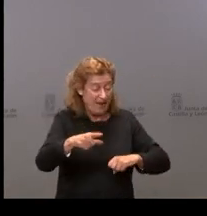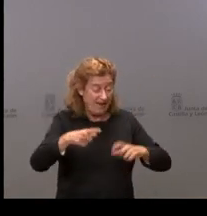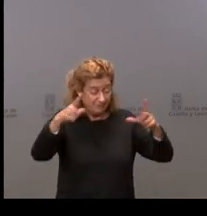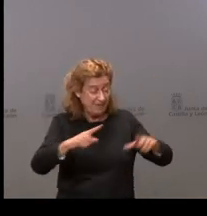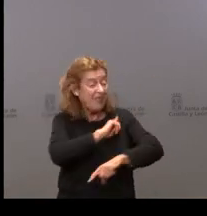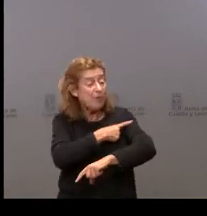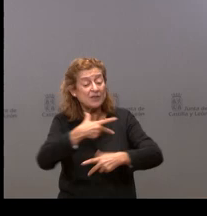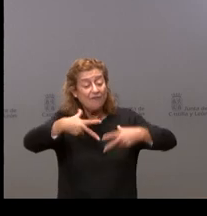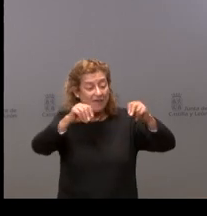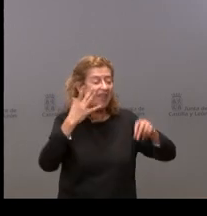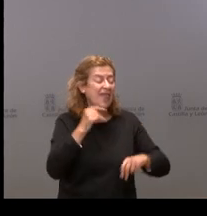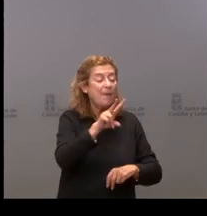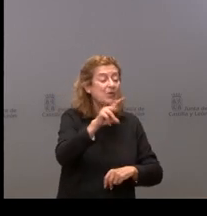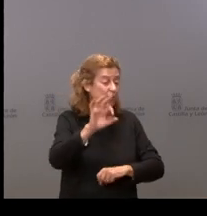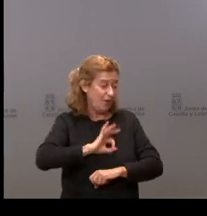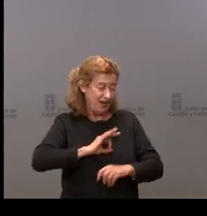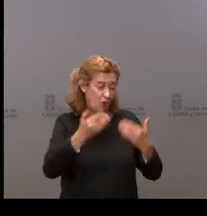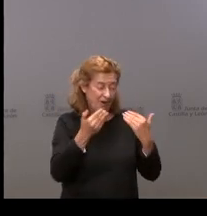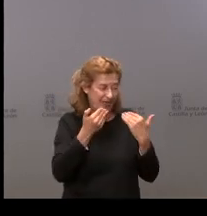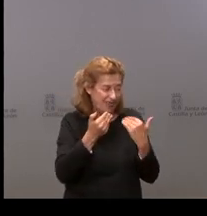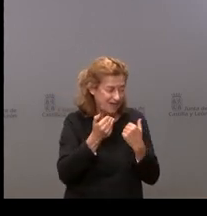finaliza el próximo 21 de enero. Gracias.